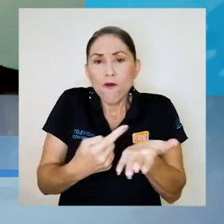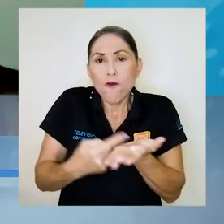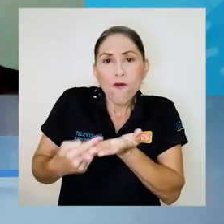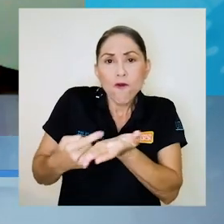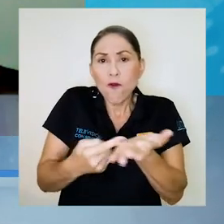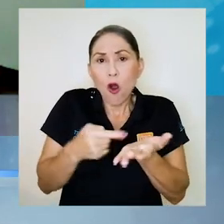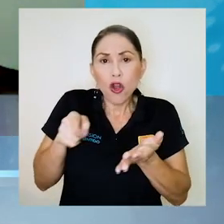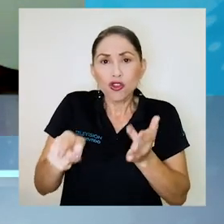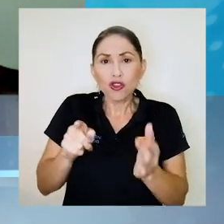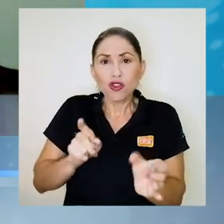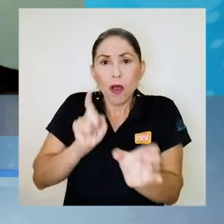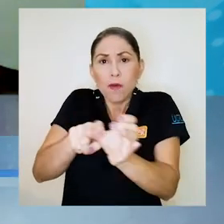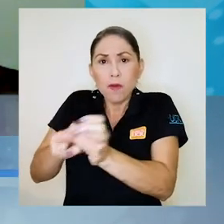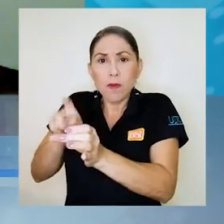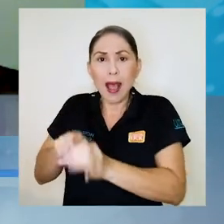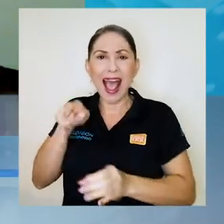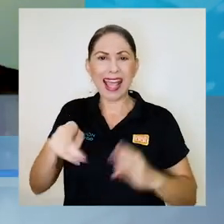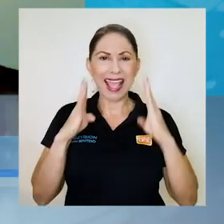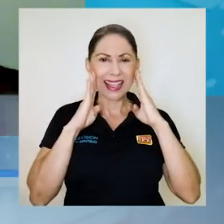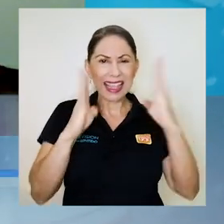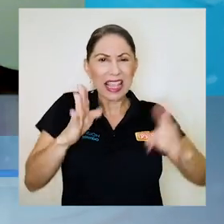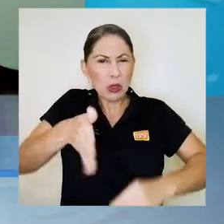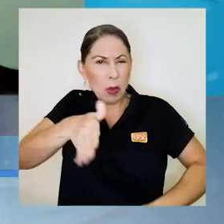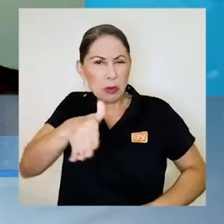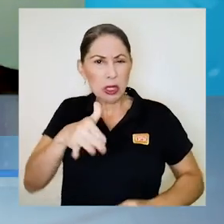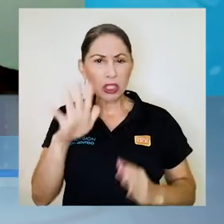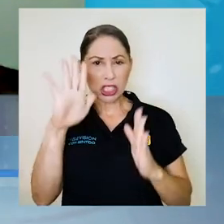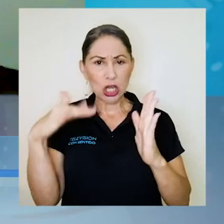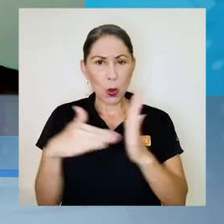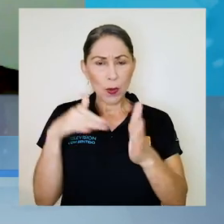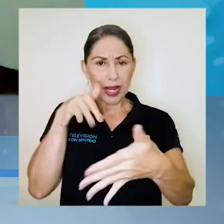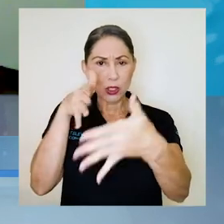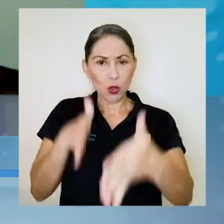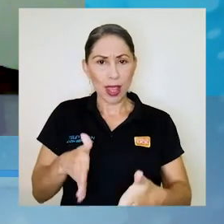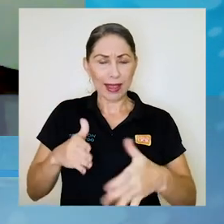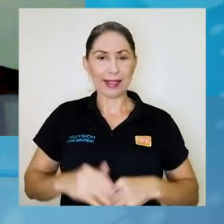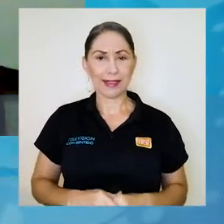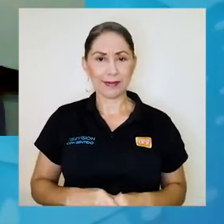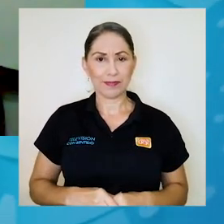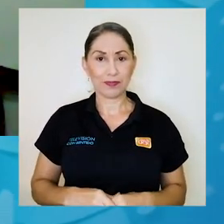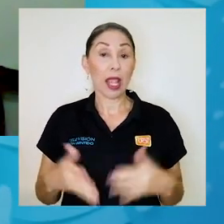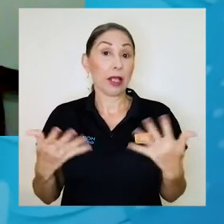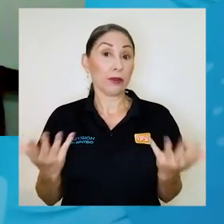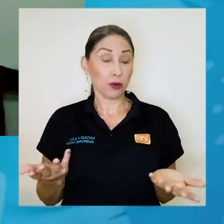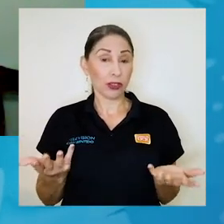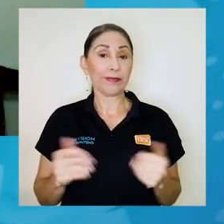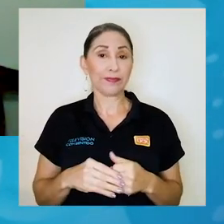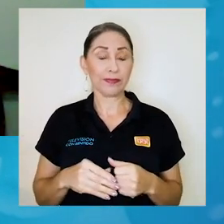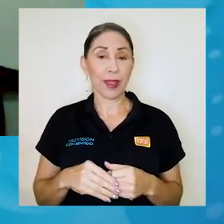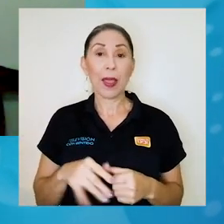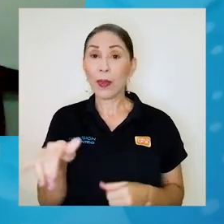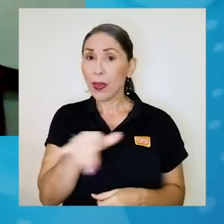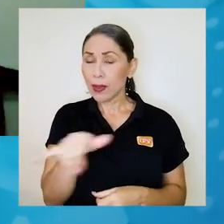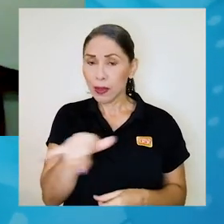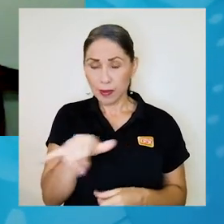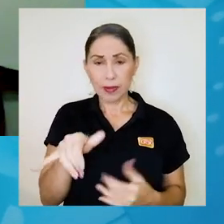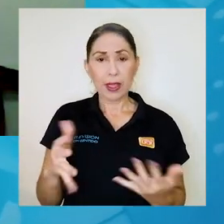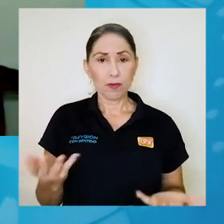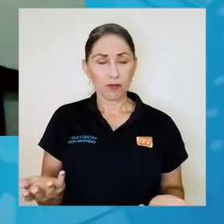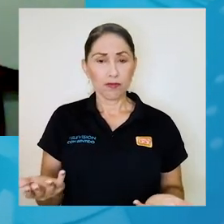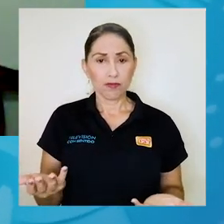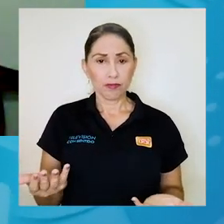en estos momentos estamos atendiendo a una población cercana a los cinco mil estudiantes. Entonces también